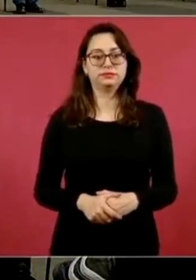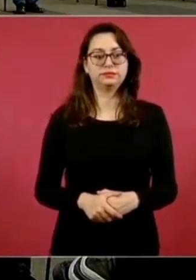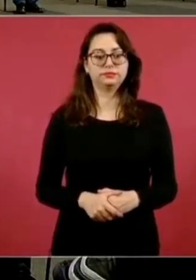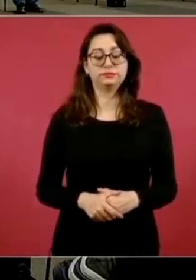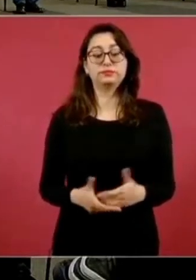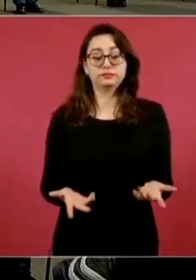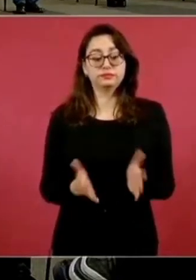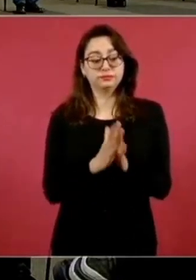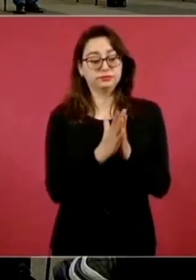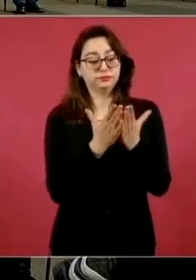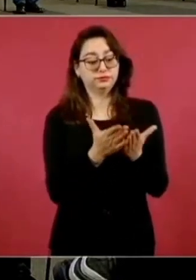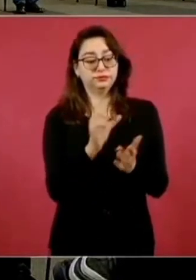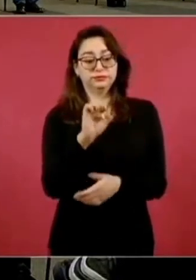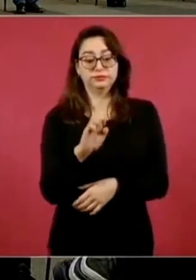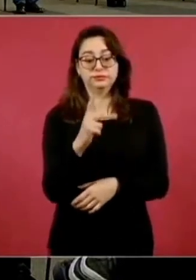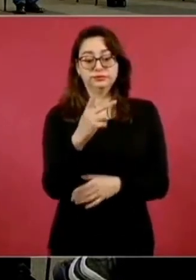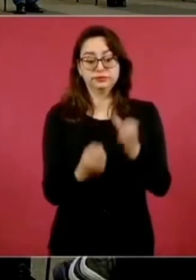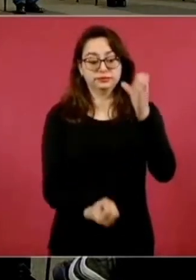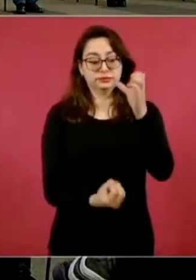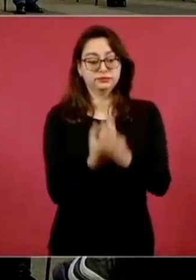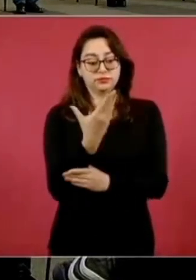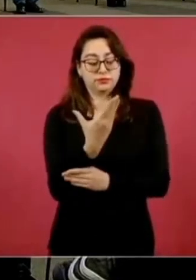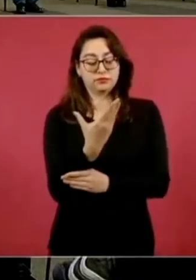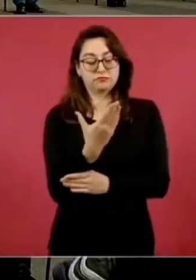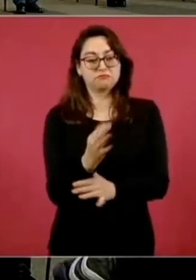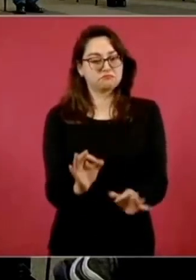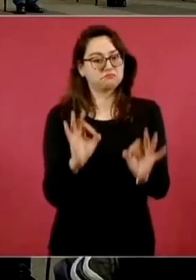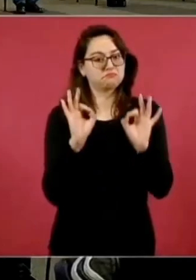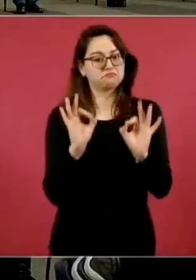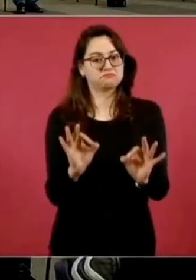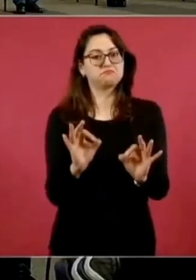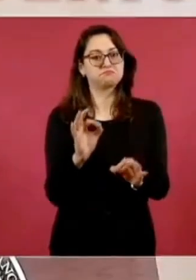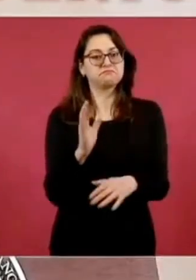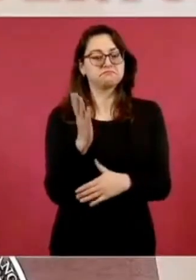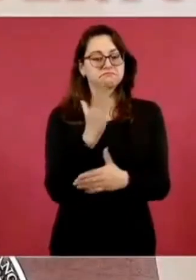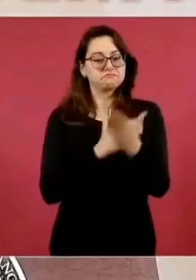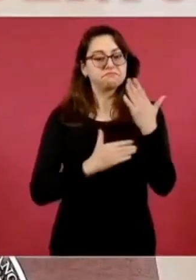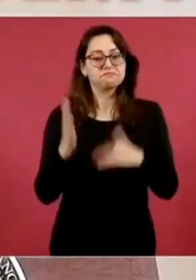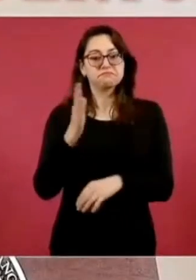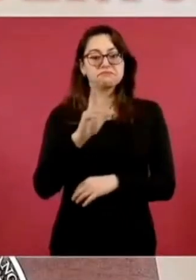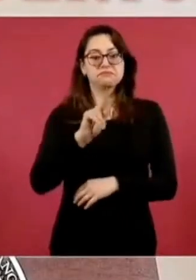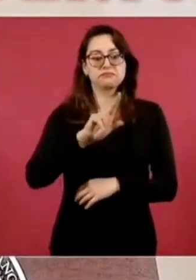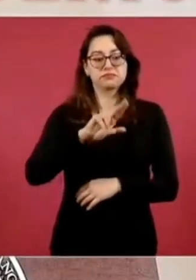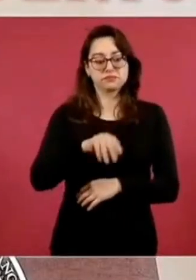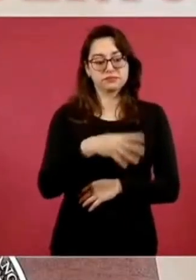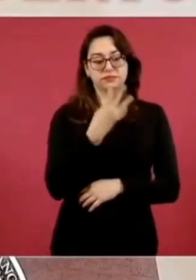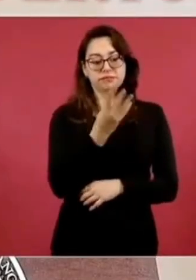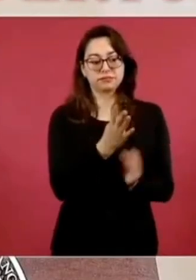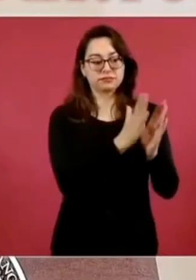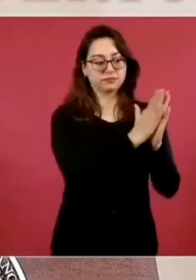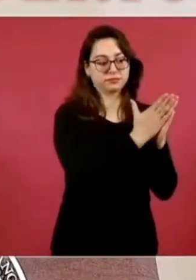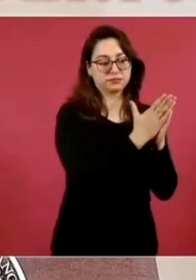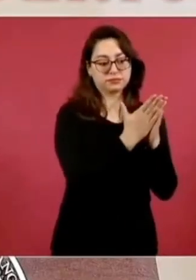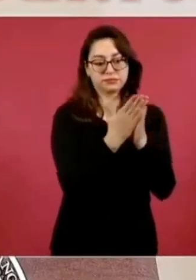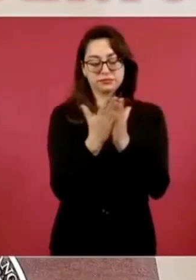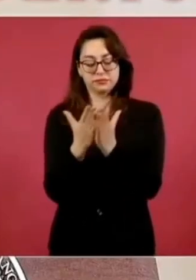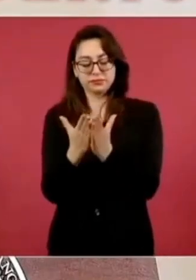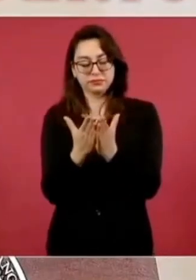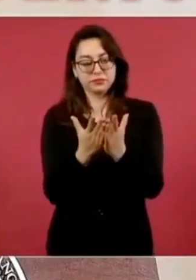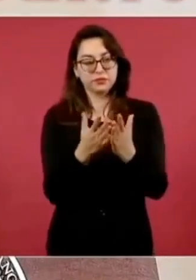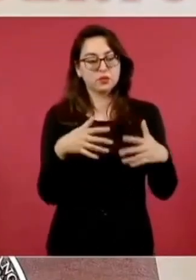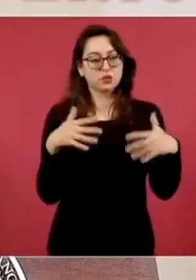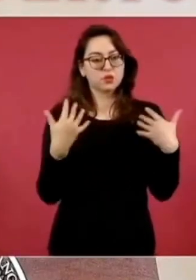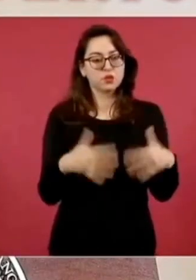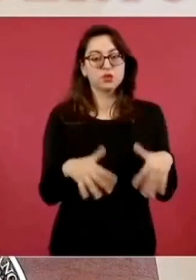familia de libros de texto gratuito con 84 unidades. O que es la primera vez en la historia de este país